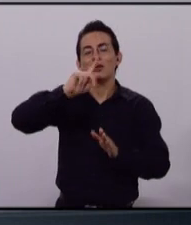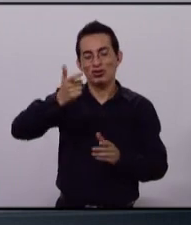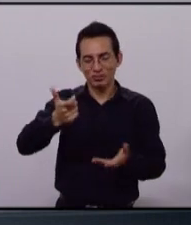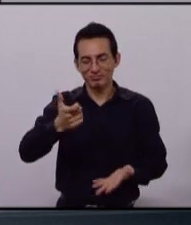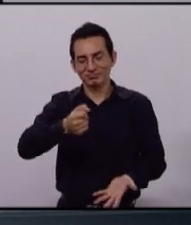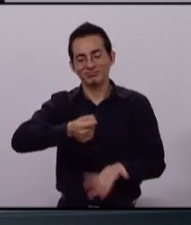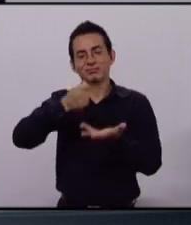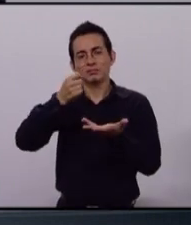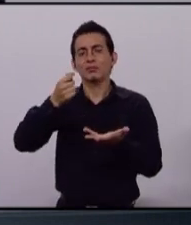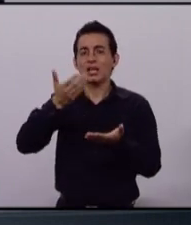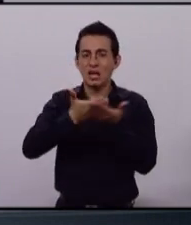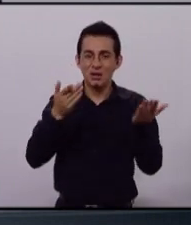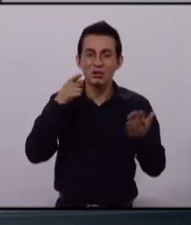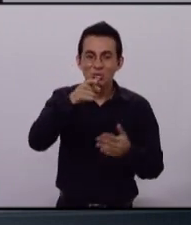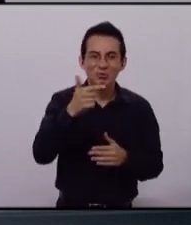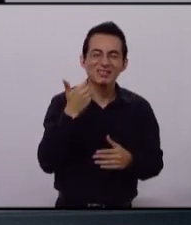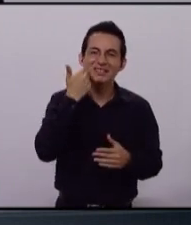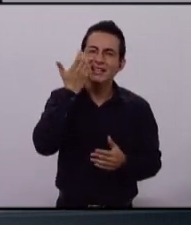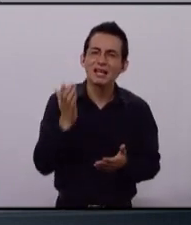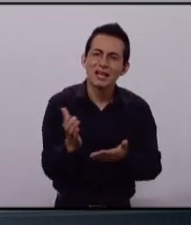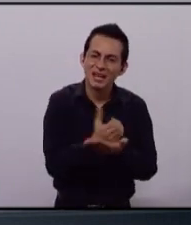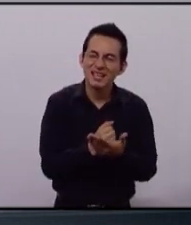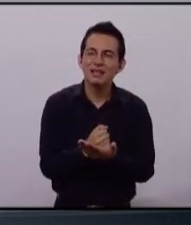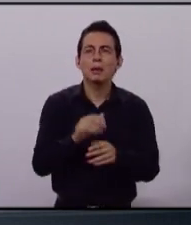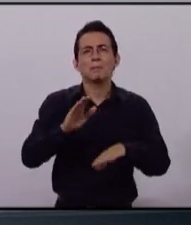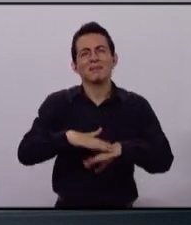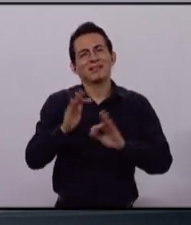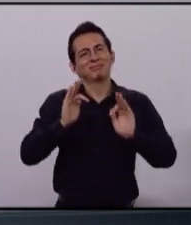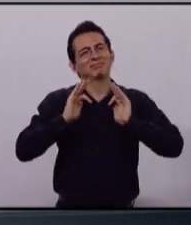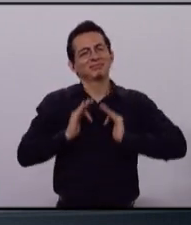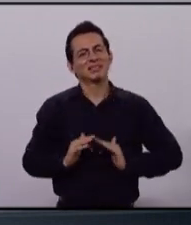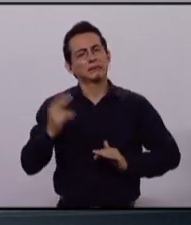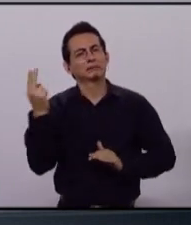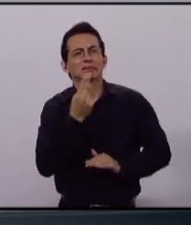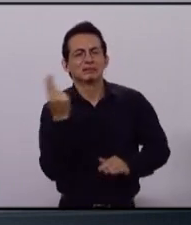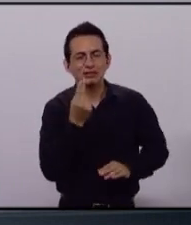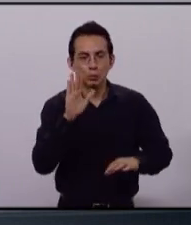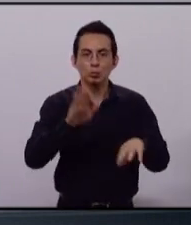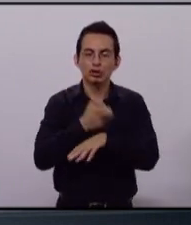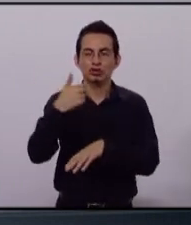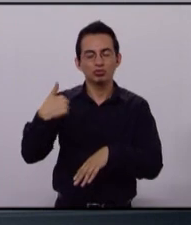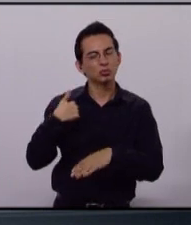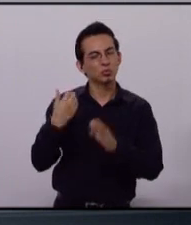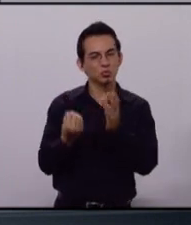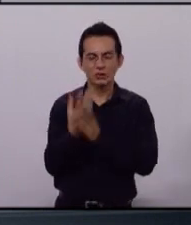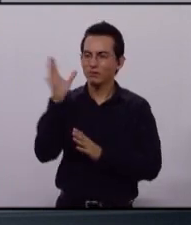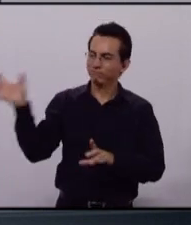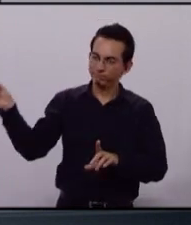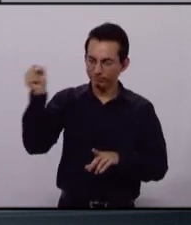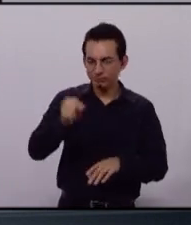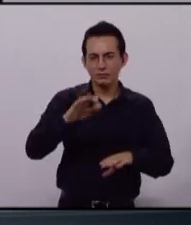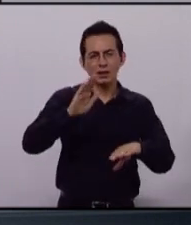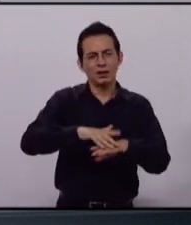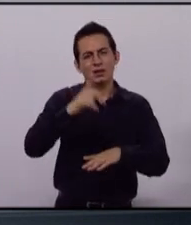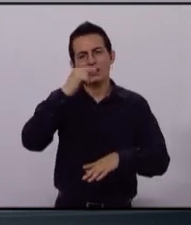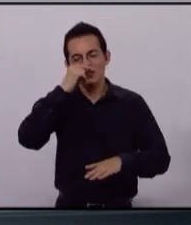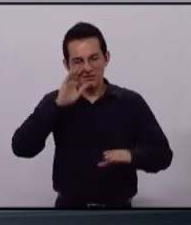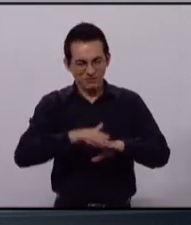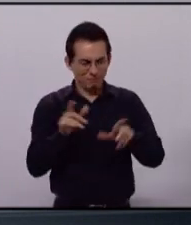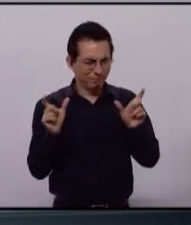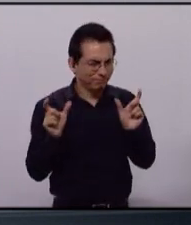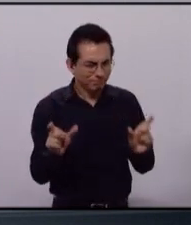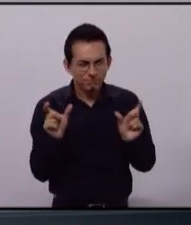Comparto tu deseo de vivir con tranquilidad y por ello he propuesto una policía cercana a ti, a tu familia,